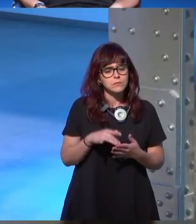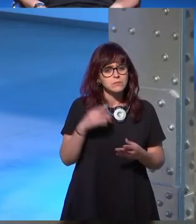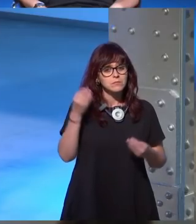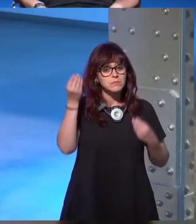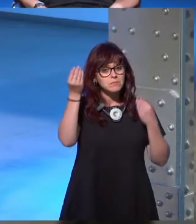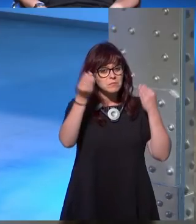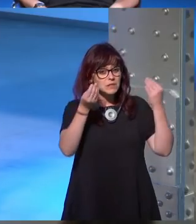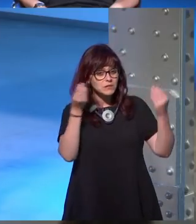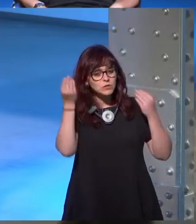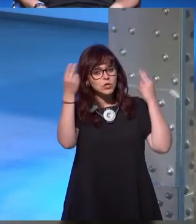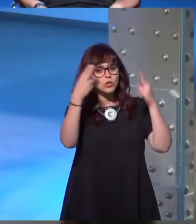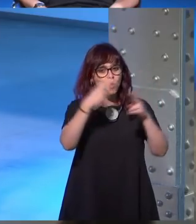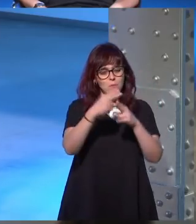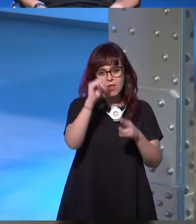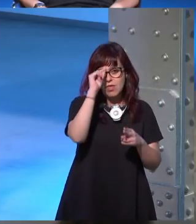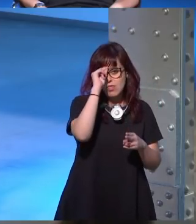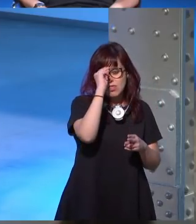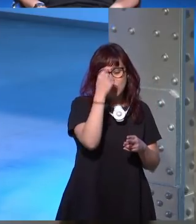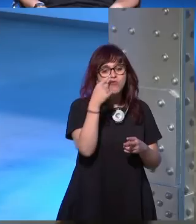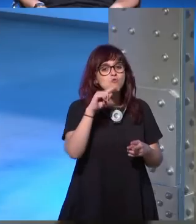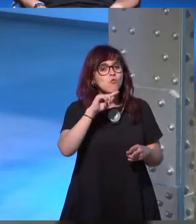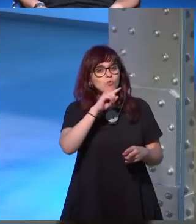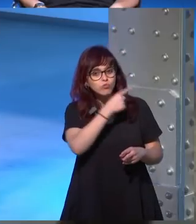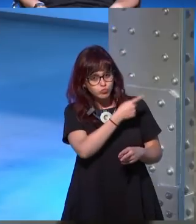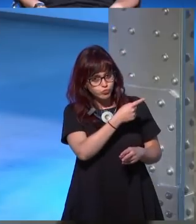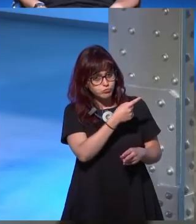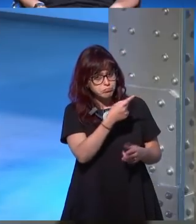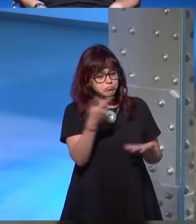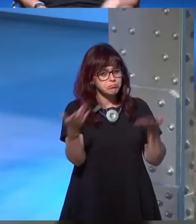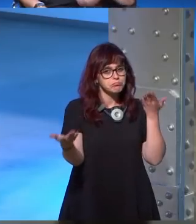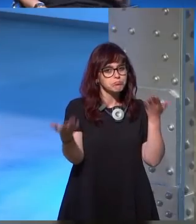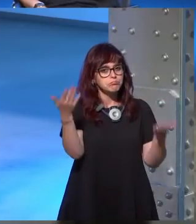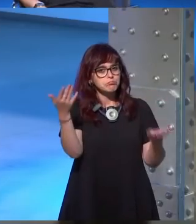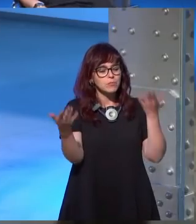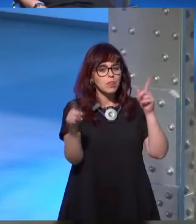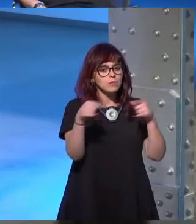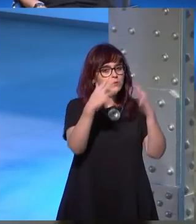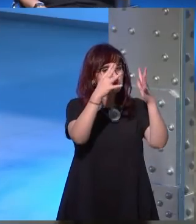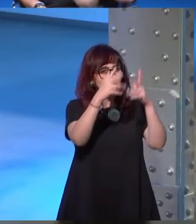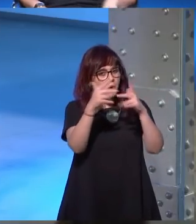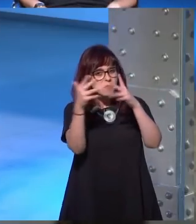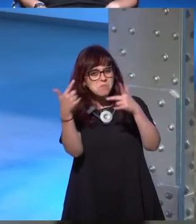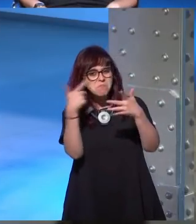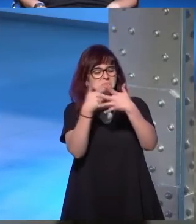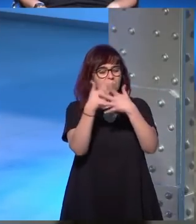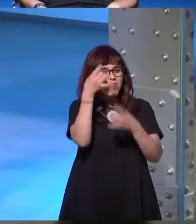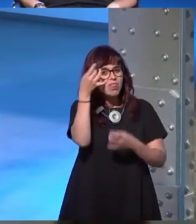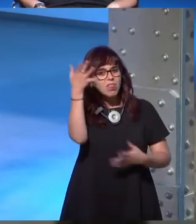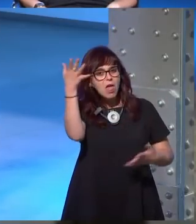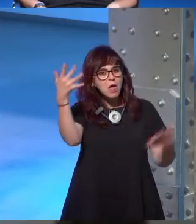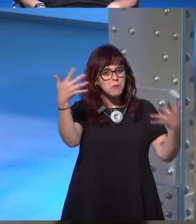pensé en nombres hindúes y rusos y entonces empecé a jugar con esa idea básica